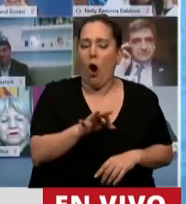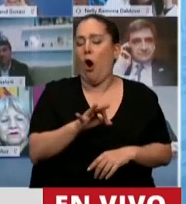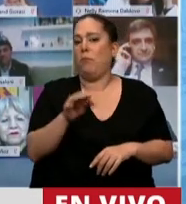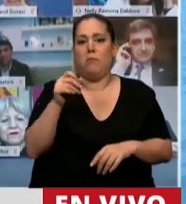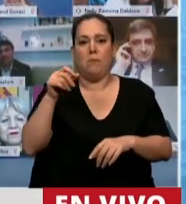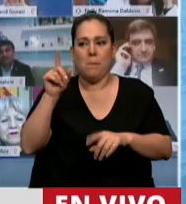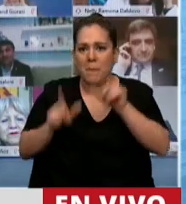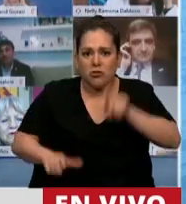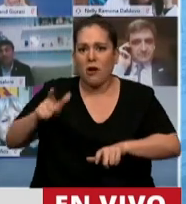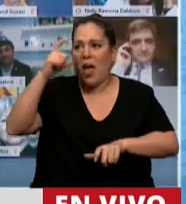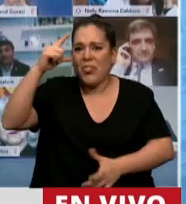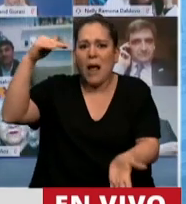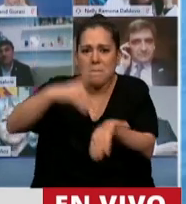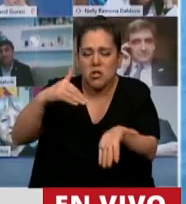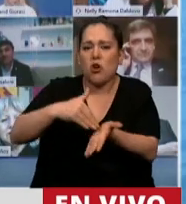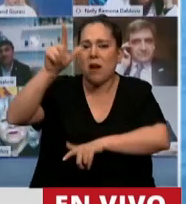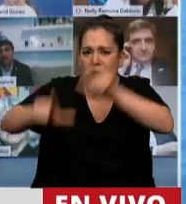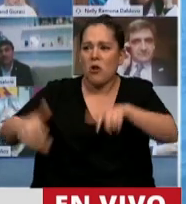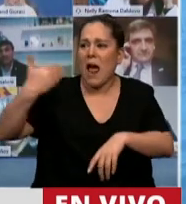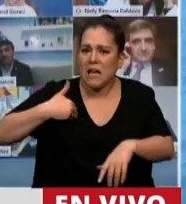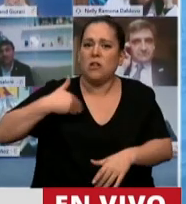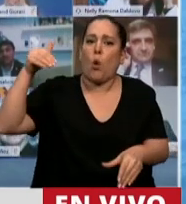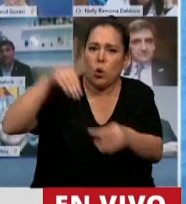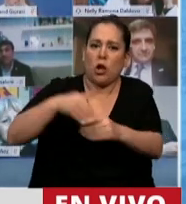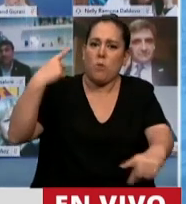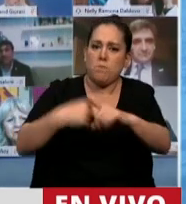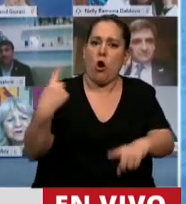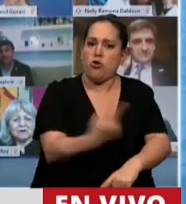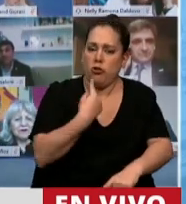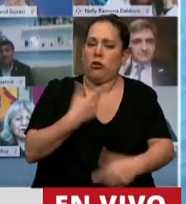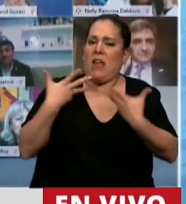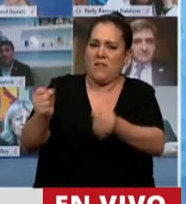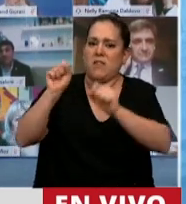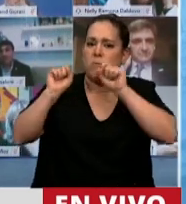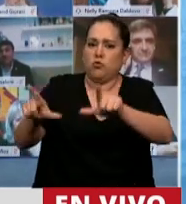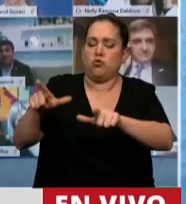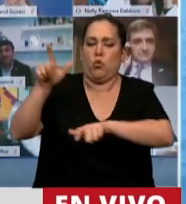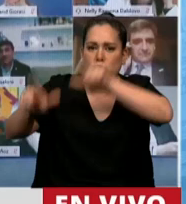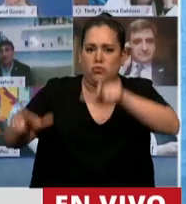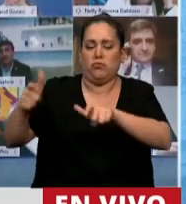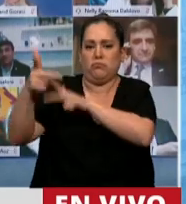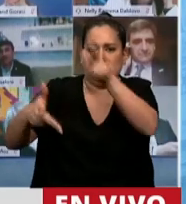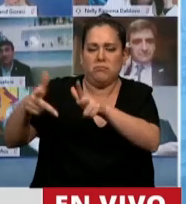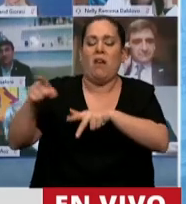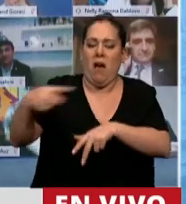millones de argentinos que nos votaron y nos pidieron que acá defendamos su voz, aunque usted no nos escuche.